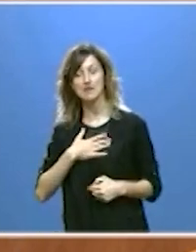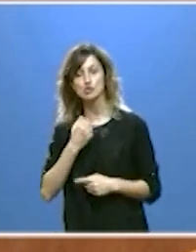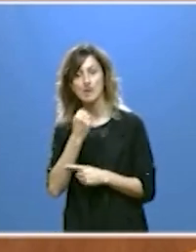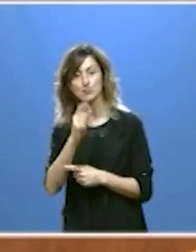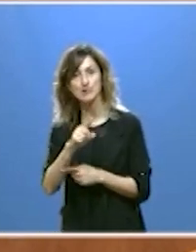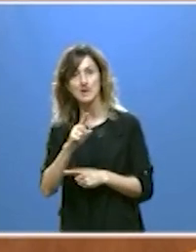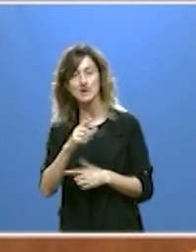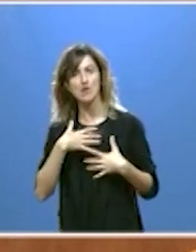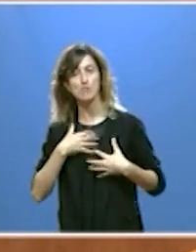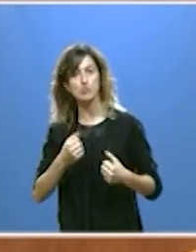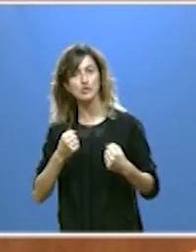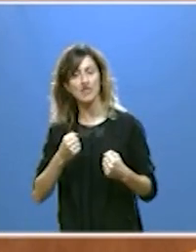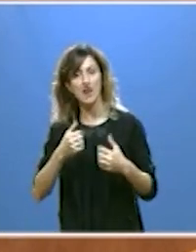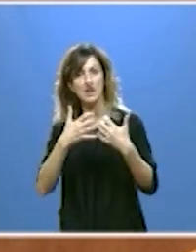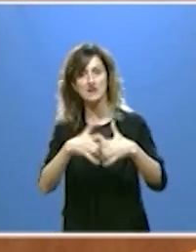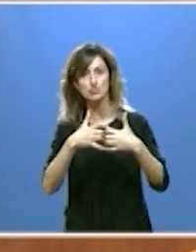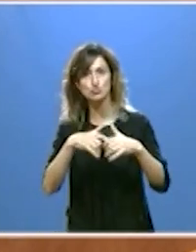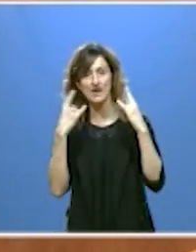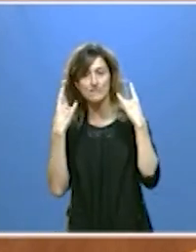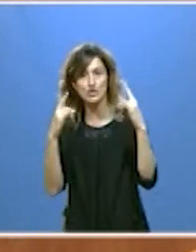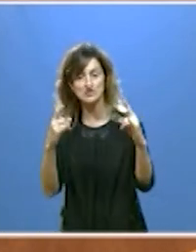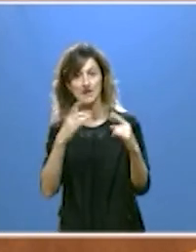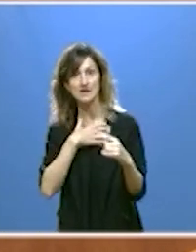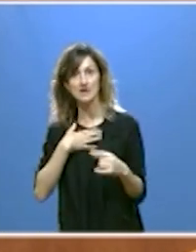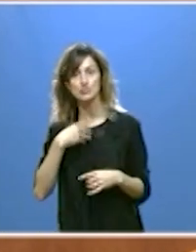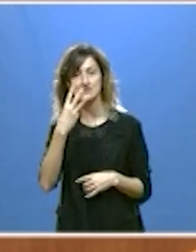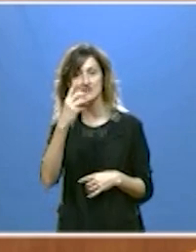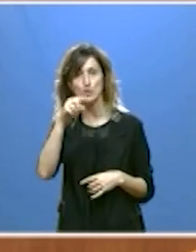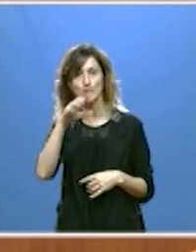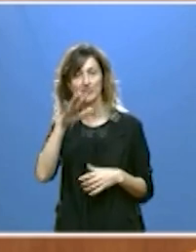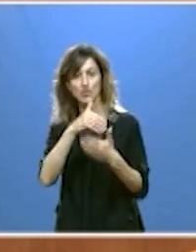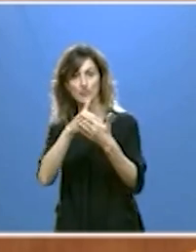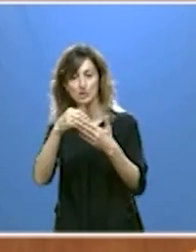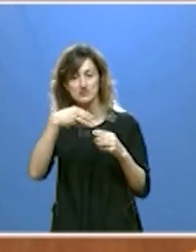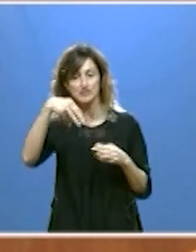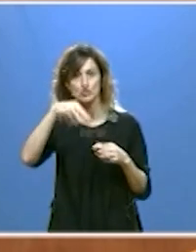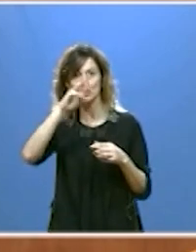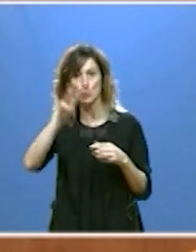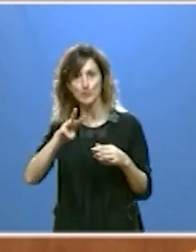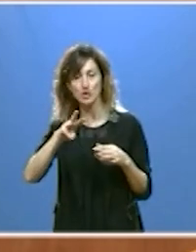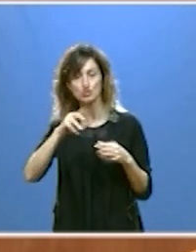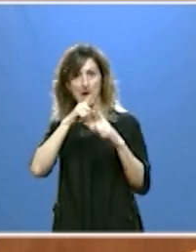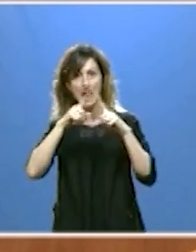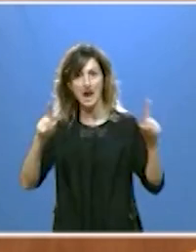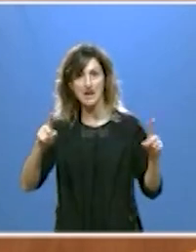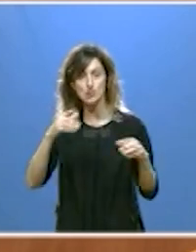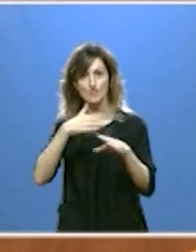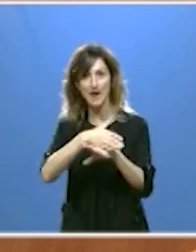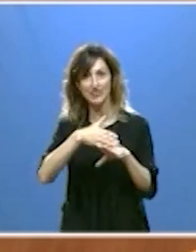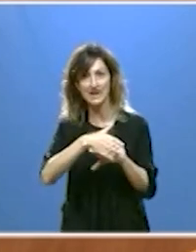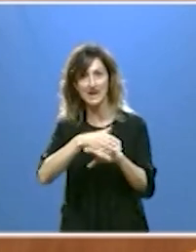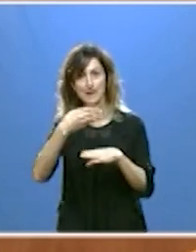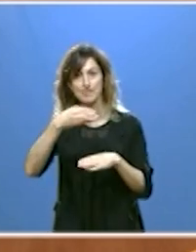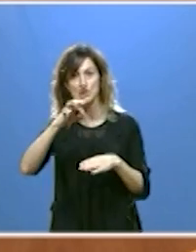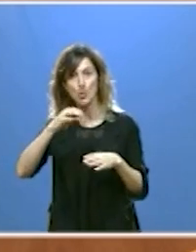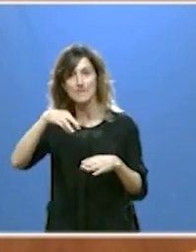nuestro potencial en la industria forestal alcanzando los 3,5 millones de metros cúbicos anuales de madera y de